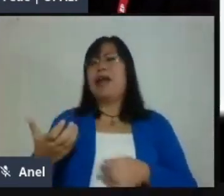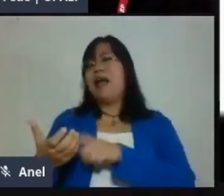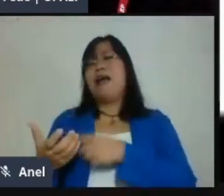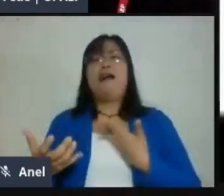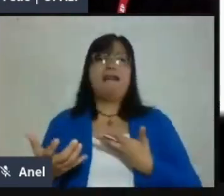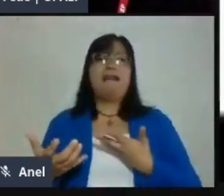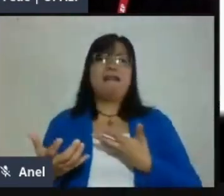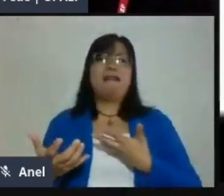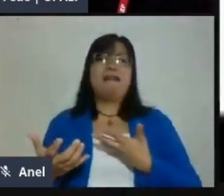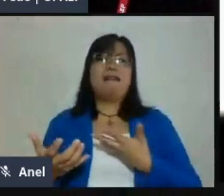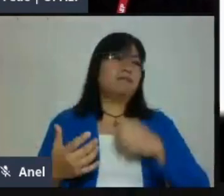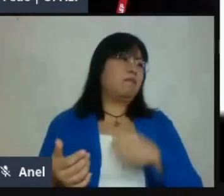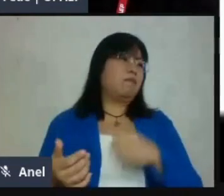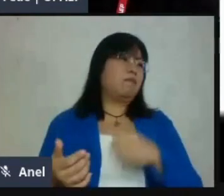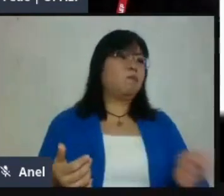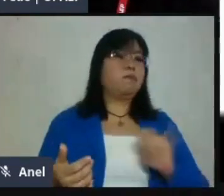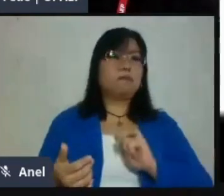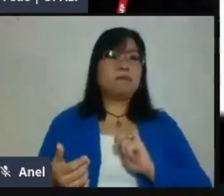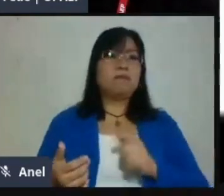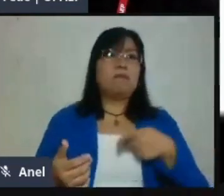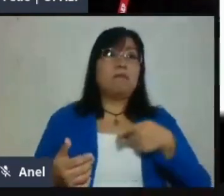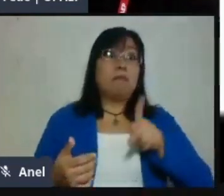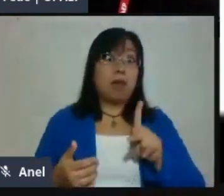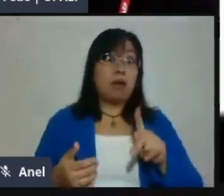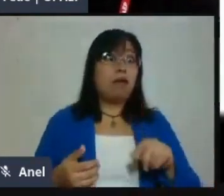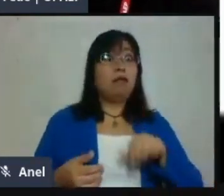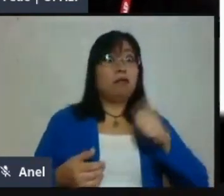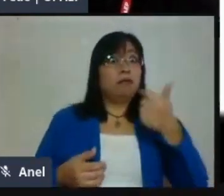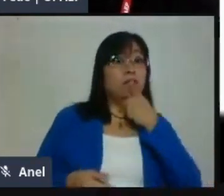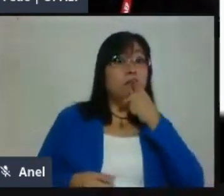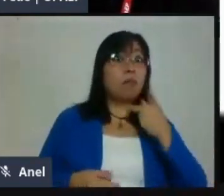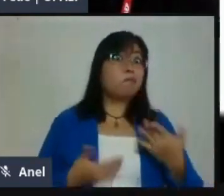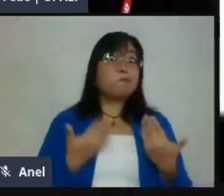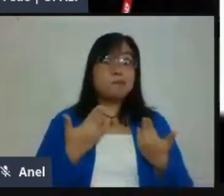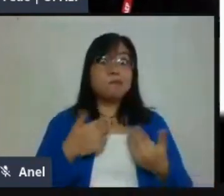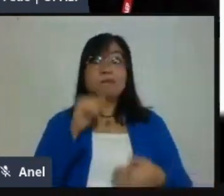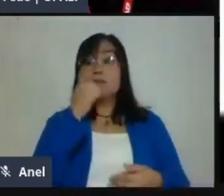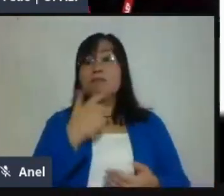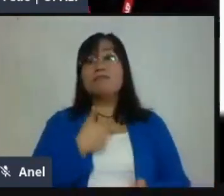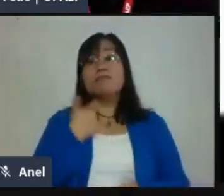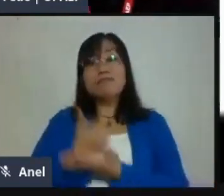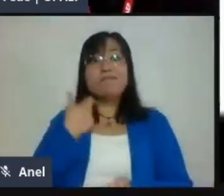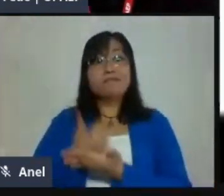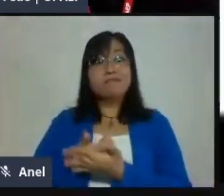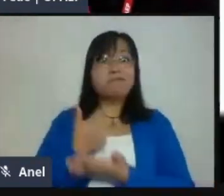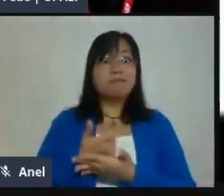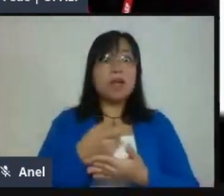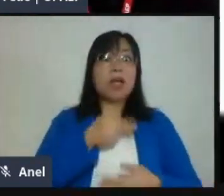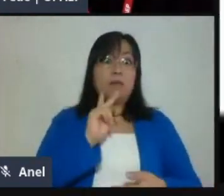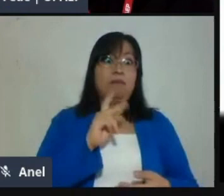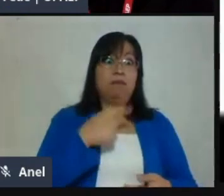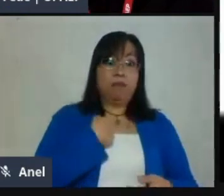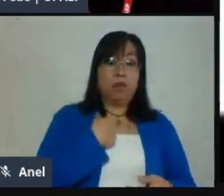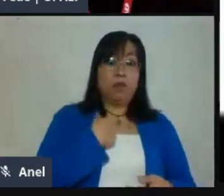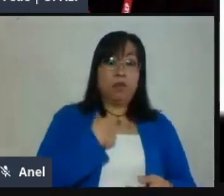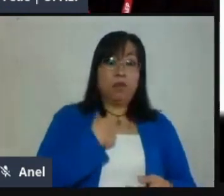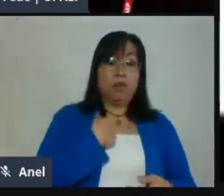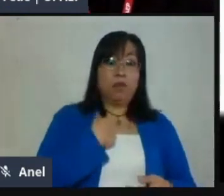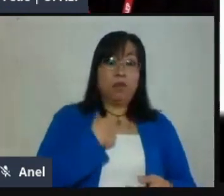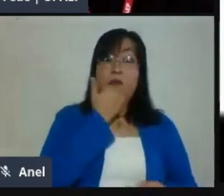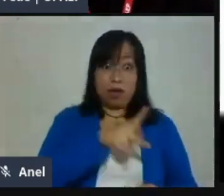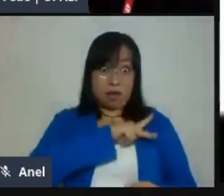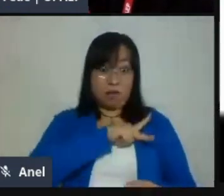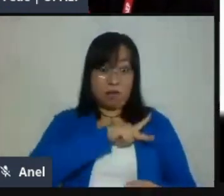nuestros alumnos sí tienen dispositivo en casa, pues generalmente no tienen uno para ellos solos, entonces lo tienen que compartir con los